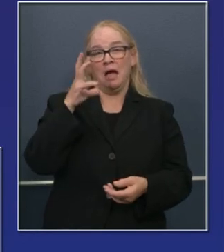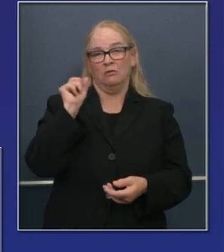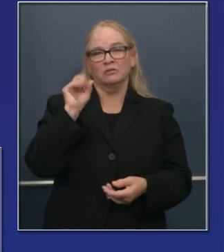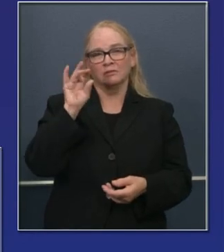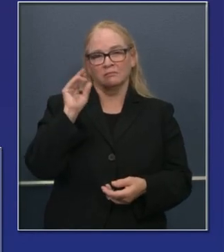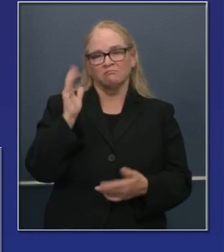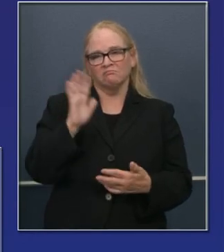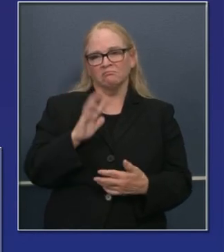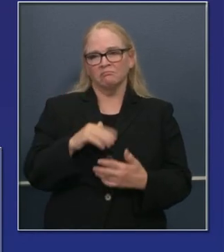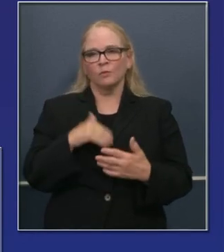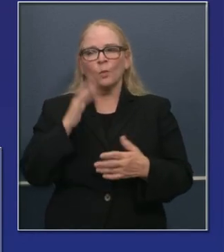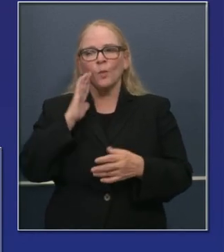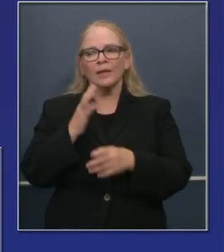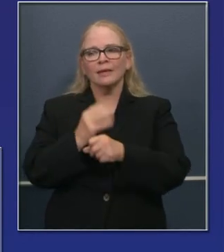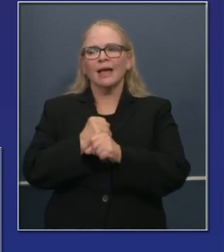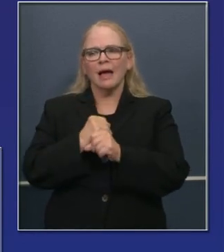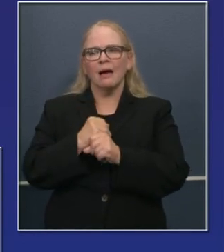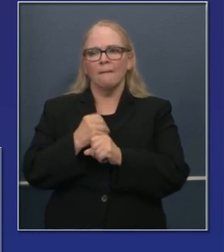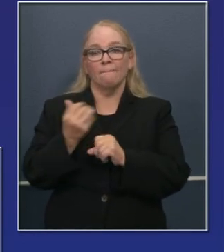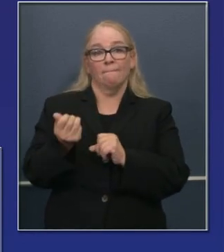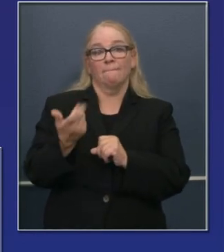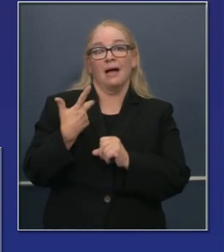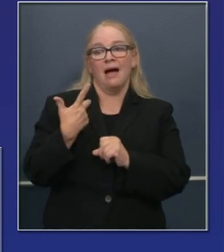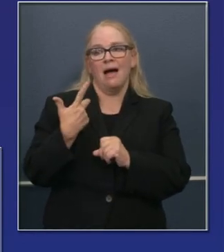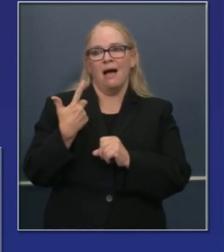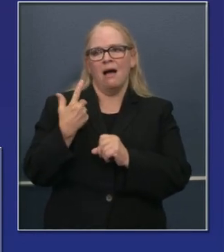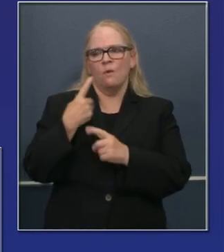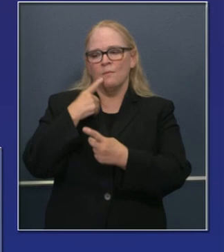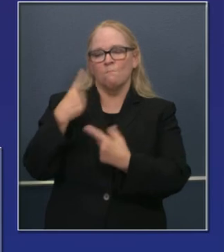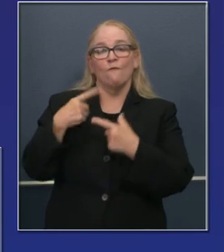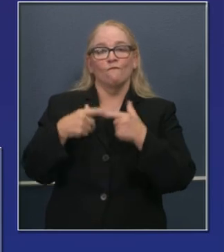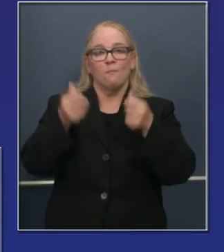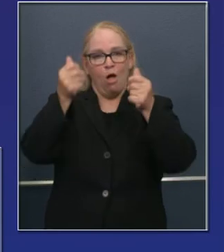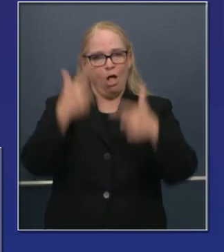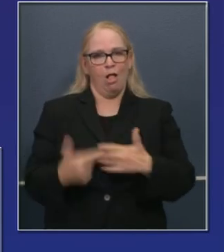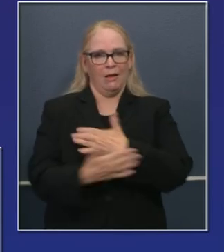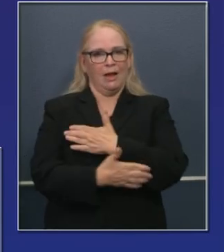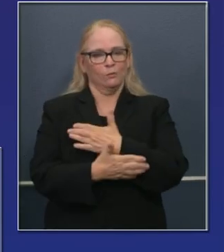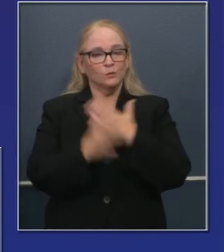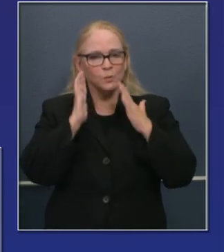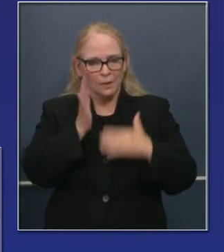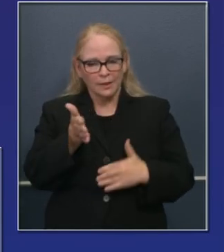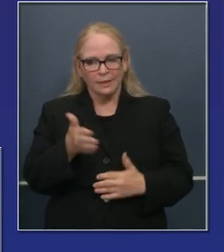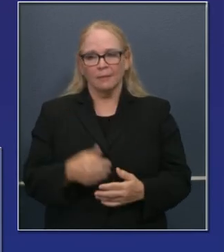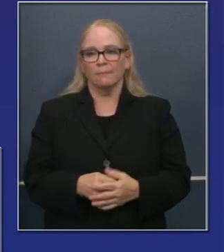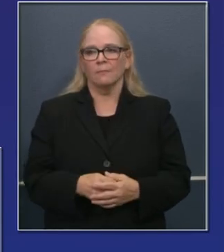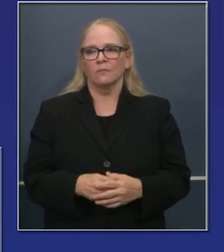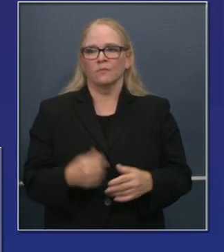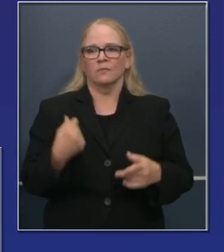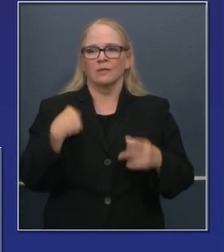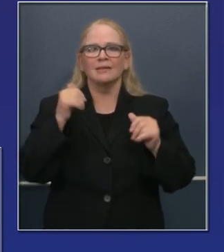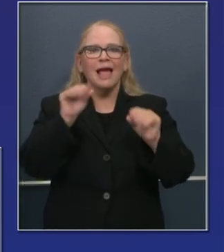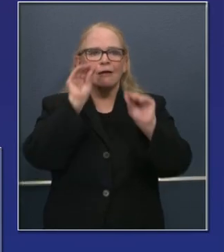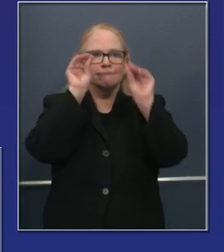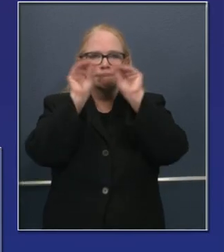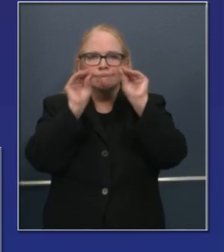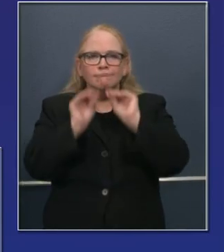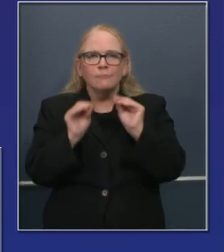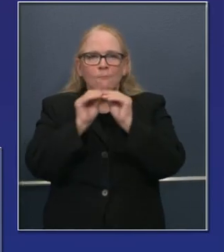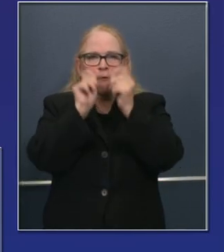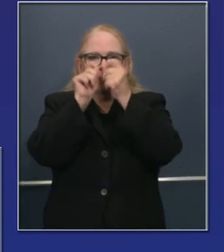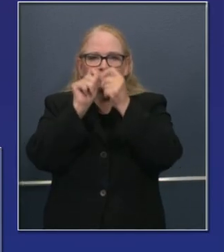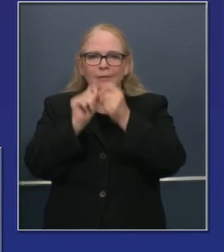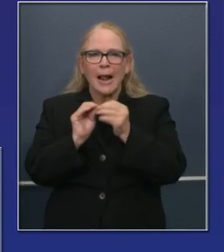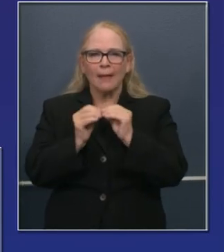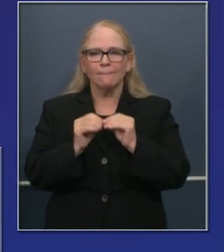datos actualizados de vuelta del condado. Y como consecuencia, podremos ingresar las fechas regresando a